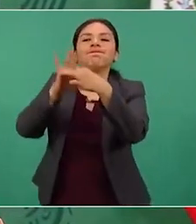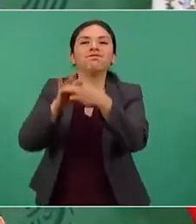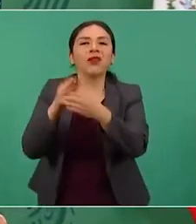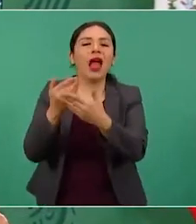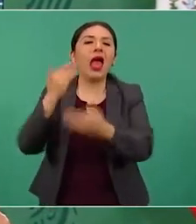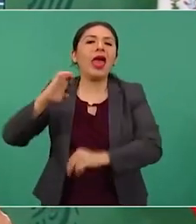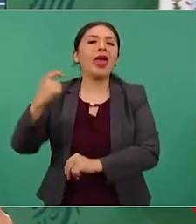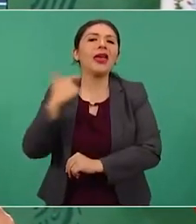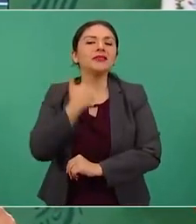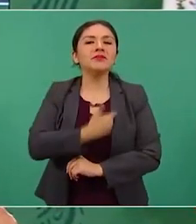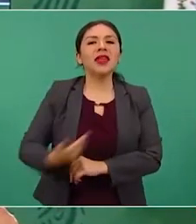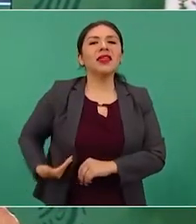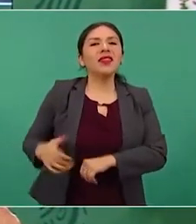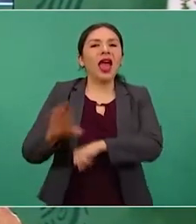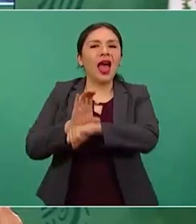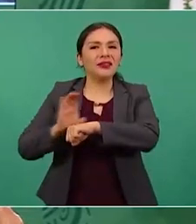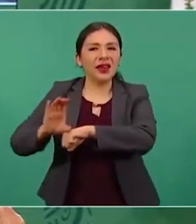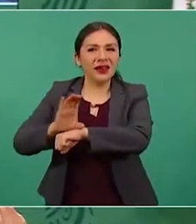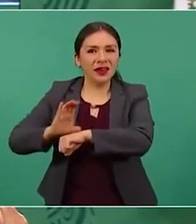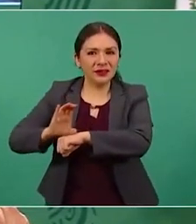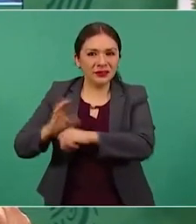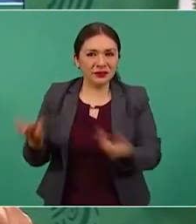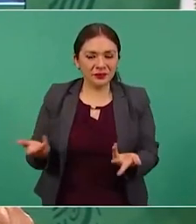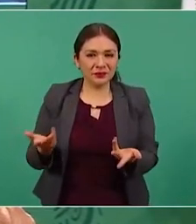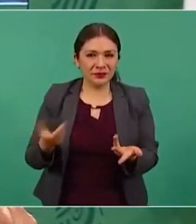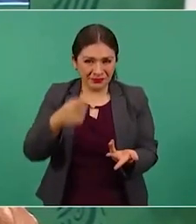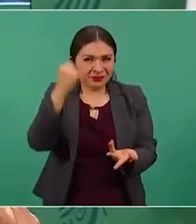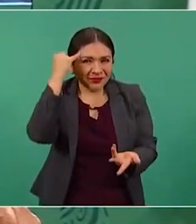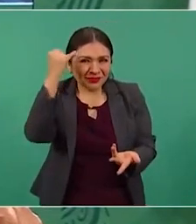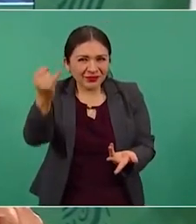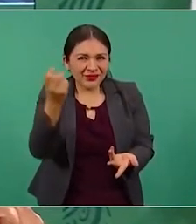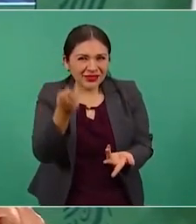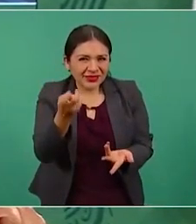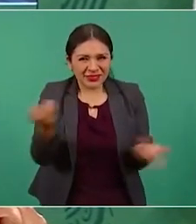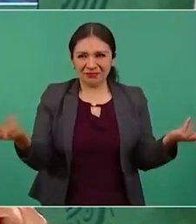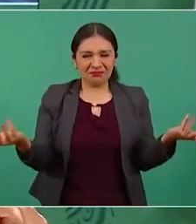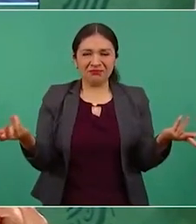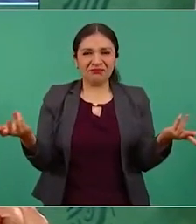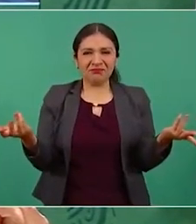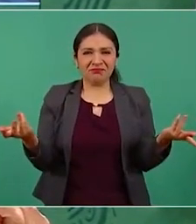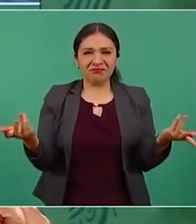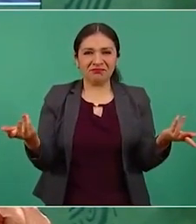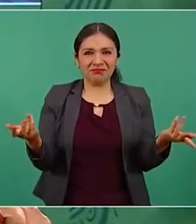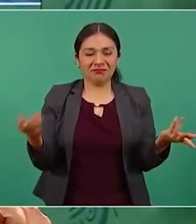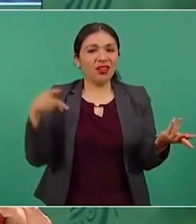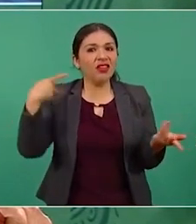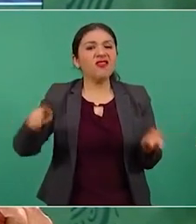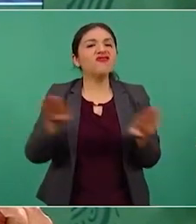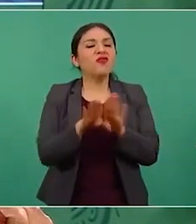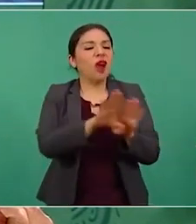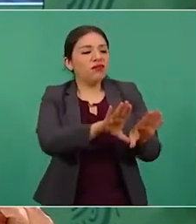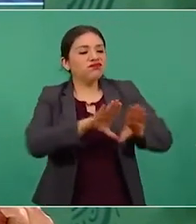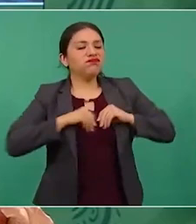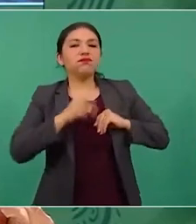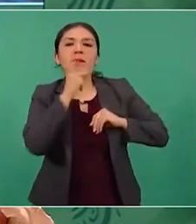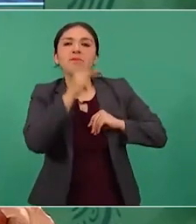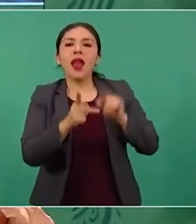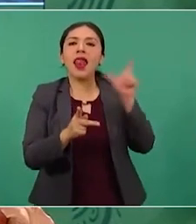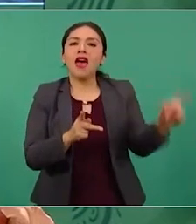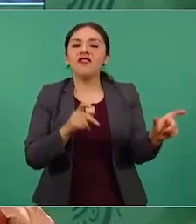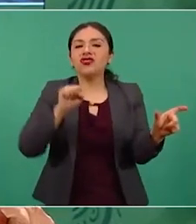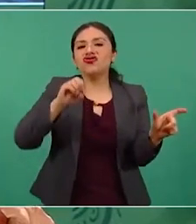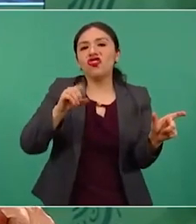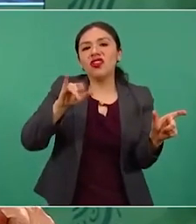imagínense, se apropiaron de solidaridad.